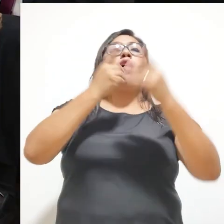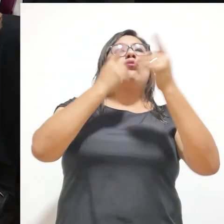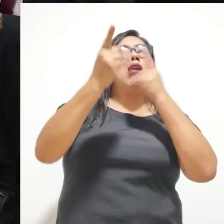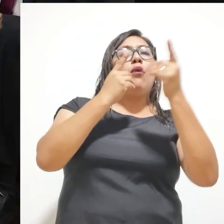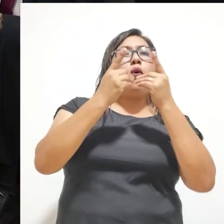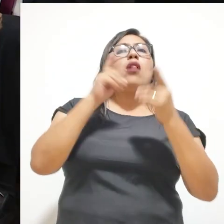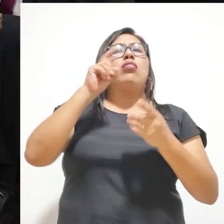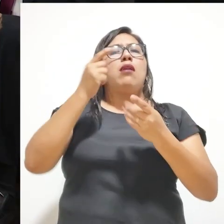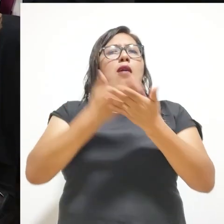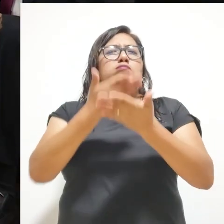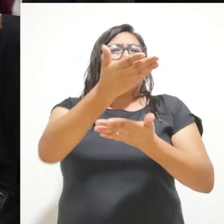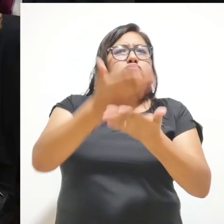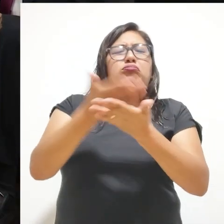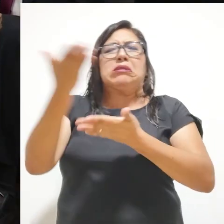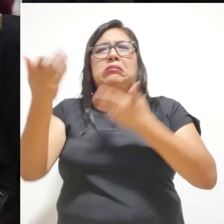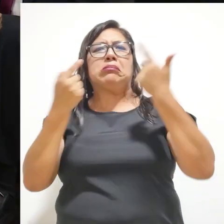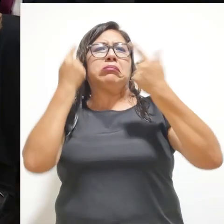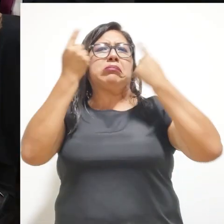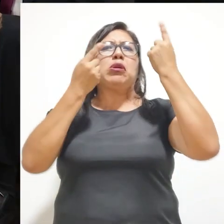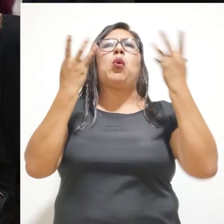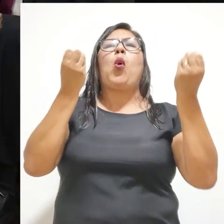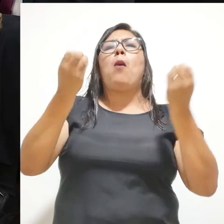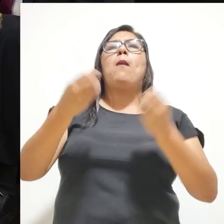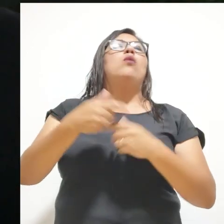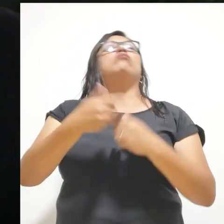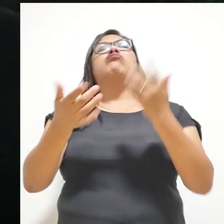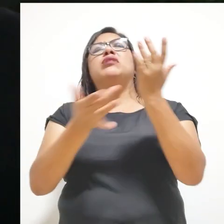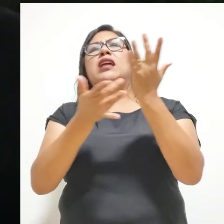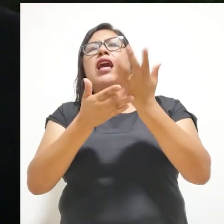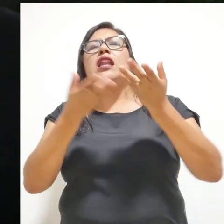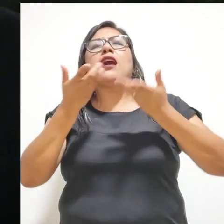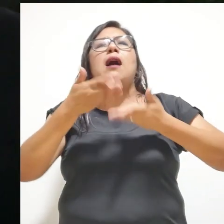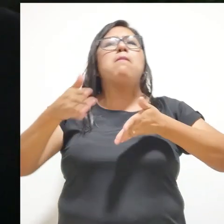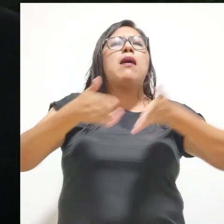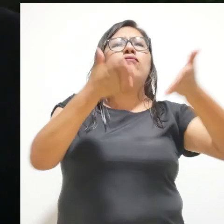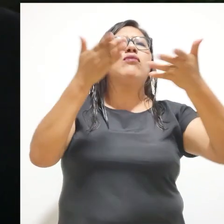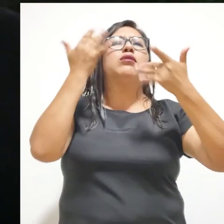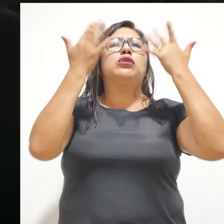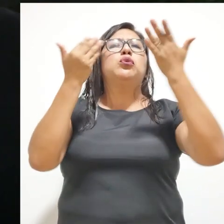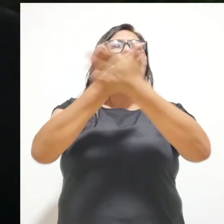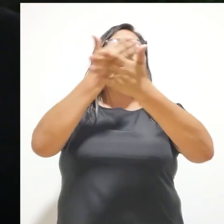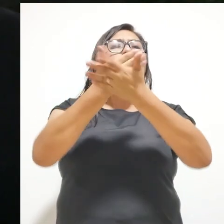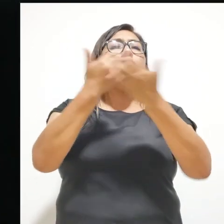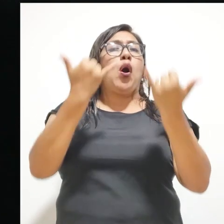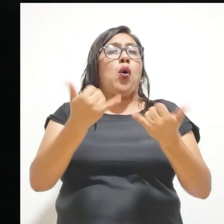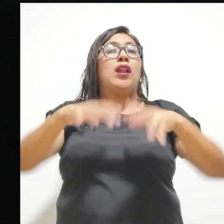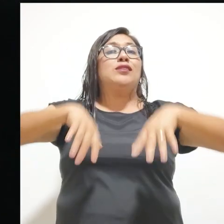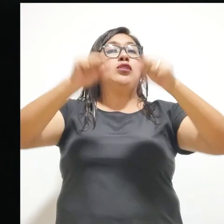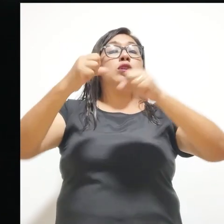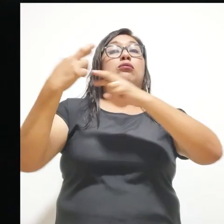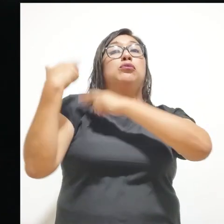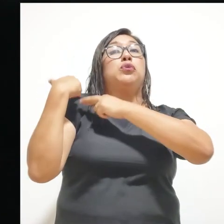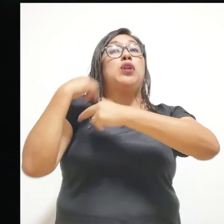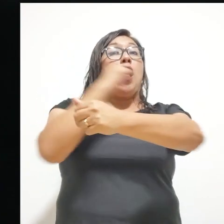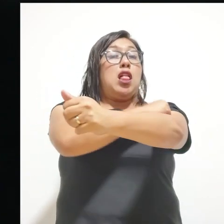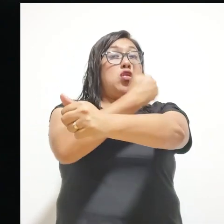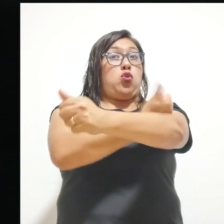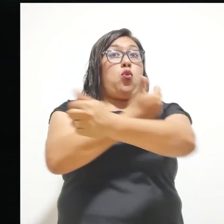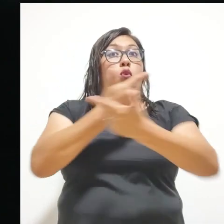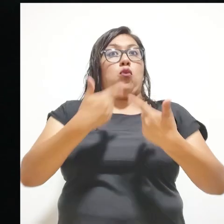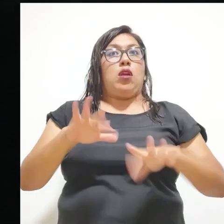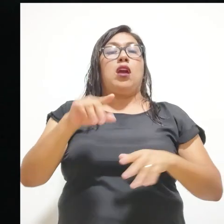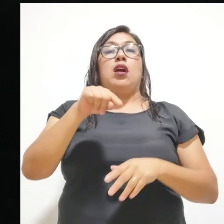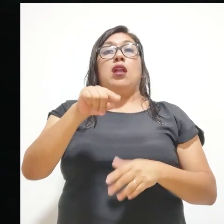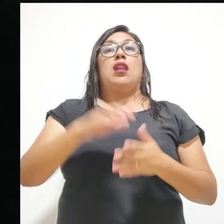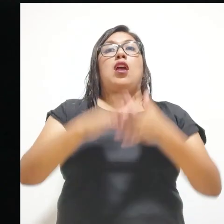dialogar, sino plantear respuestas técnicas e inversiones adecuadas en estos medios de transporte con las nuevas autoridades que hoy están asumiendo